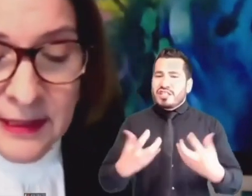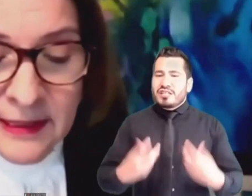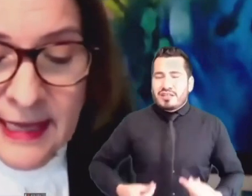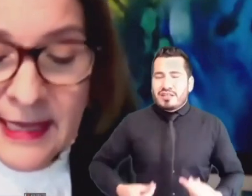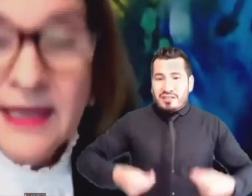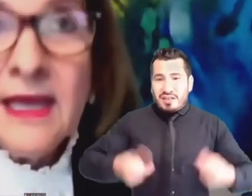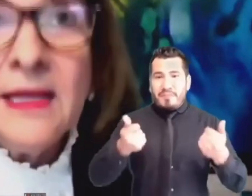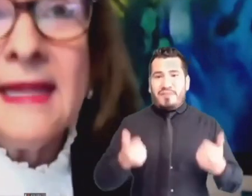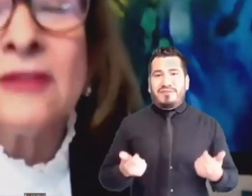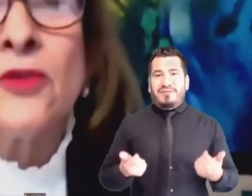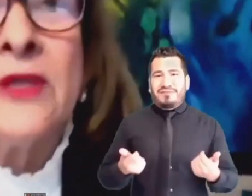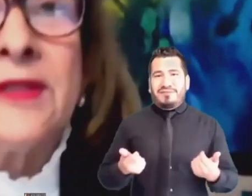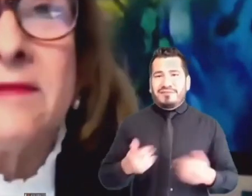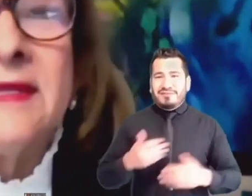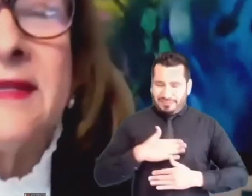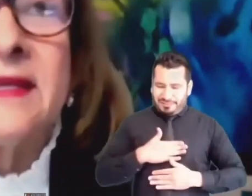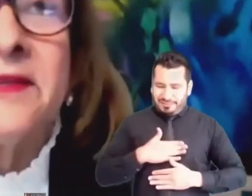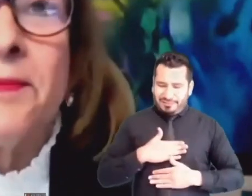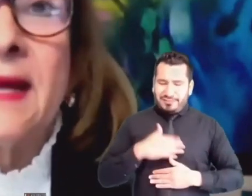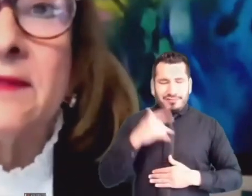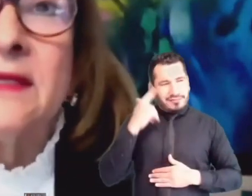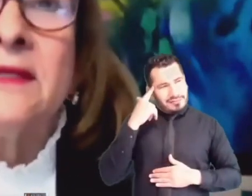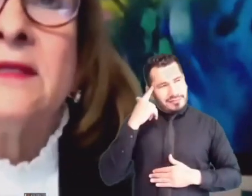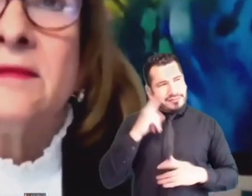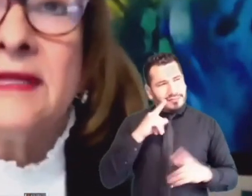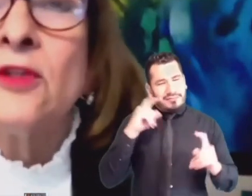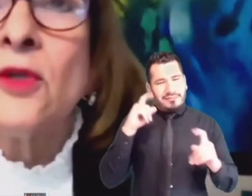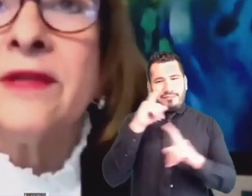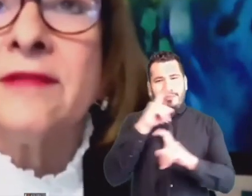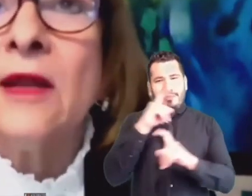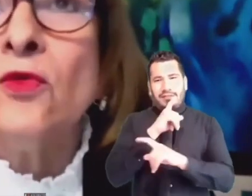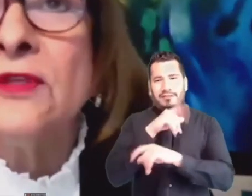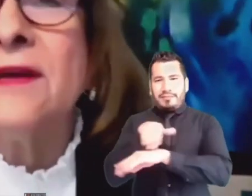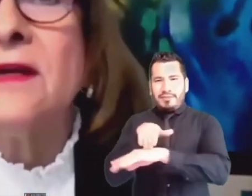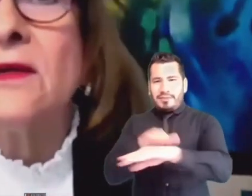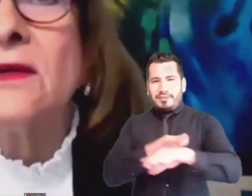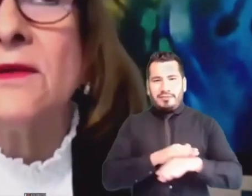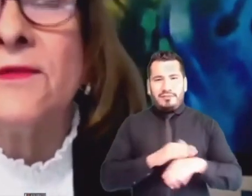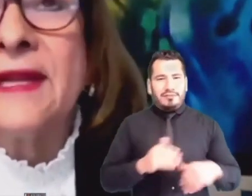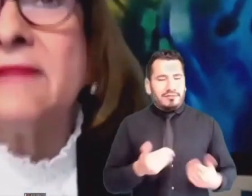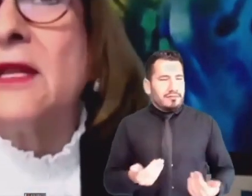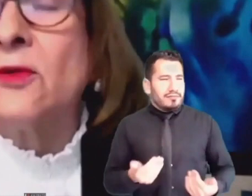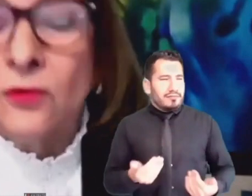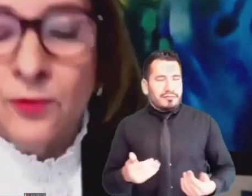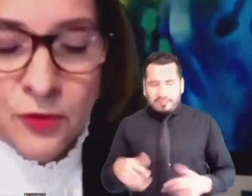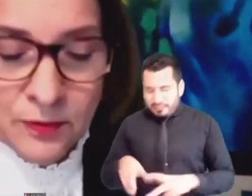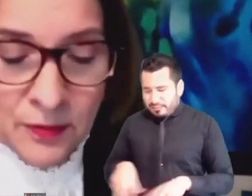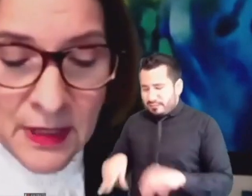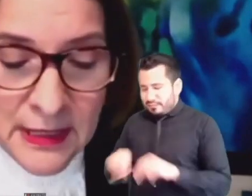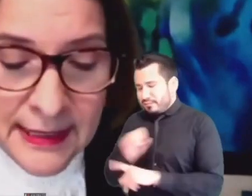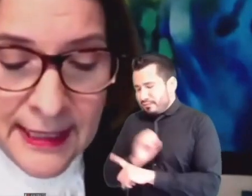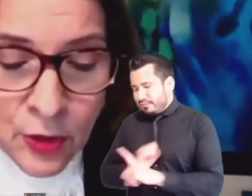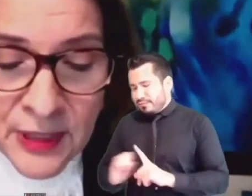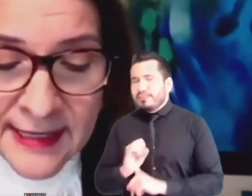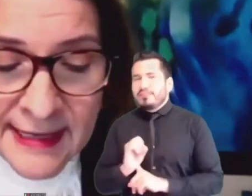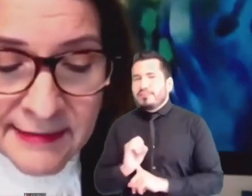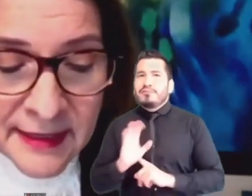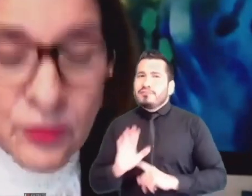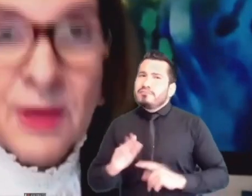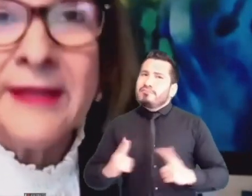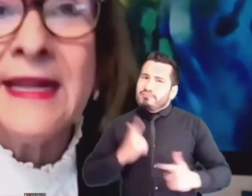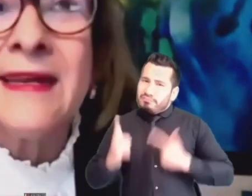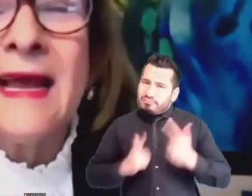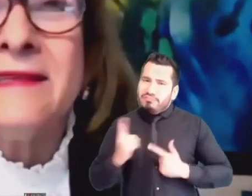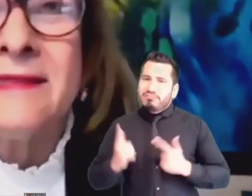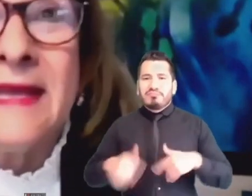que la sociedad tiene que hacer parte dentro de esta lucha frente a la corrupción y lo tiene que hacer